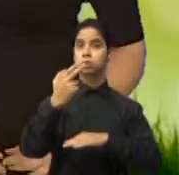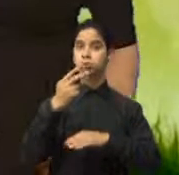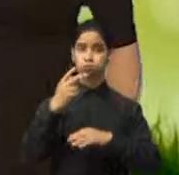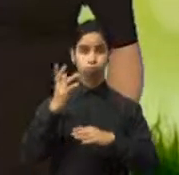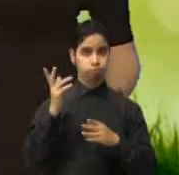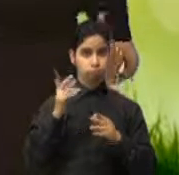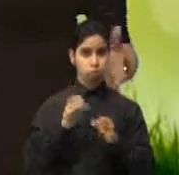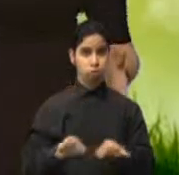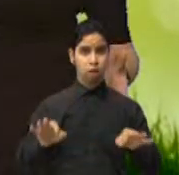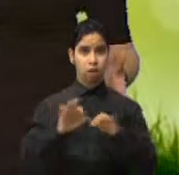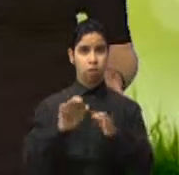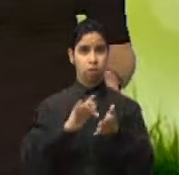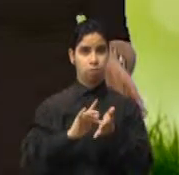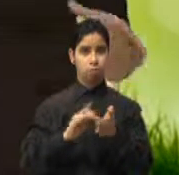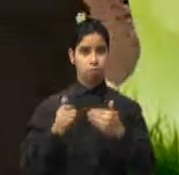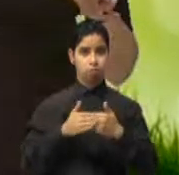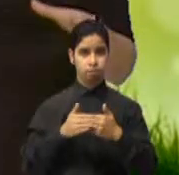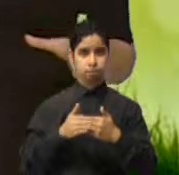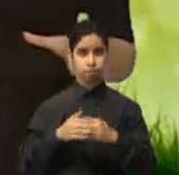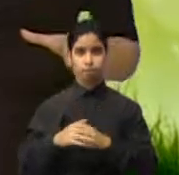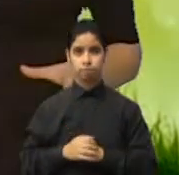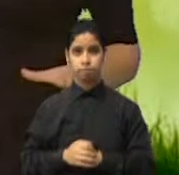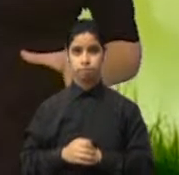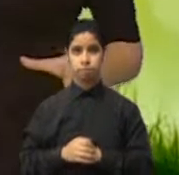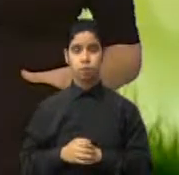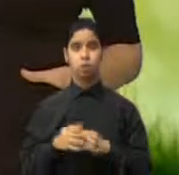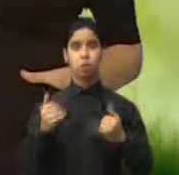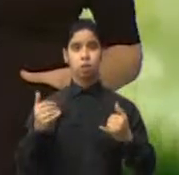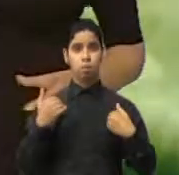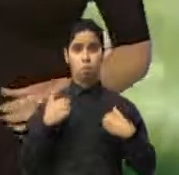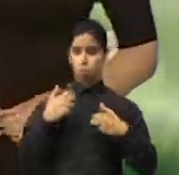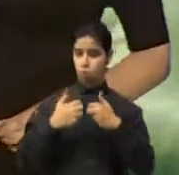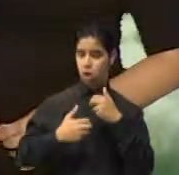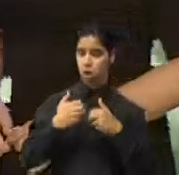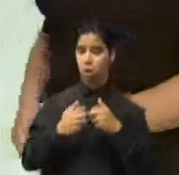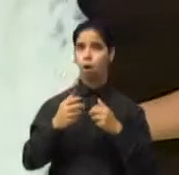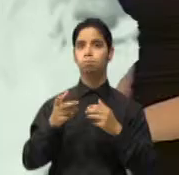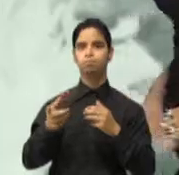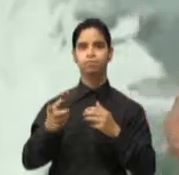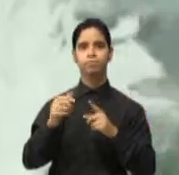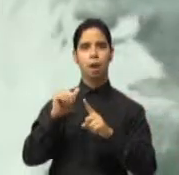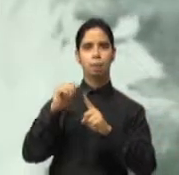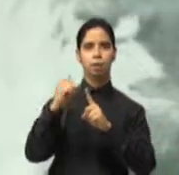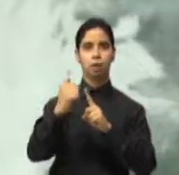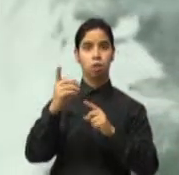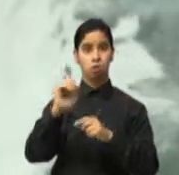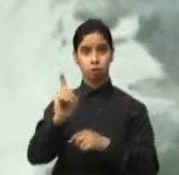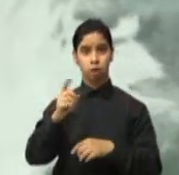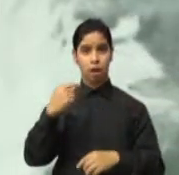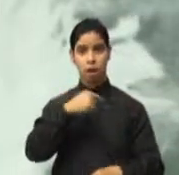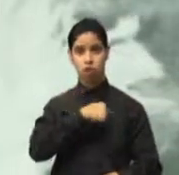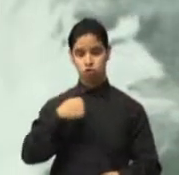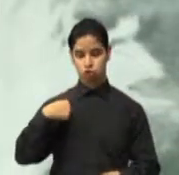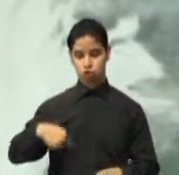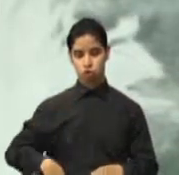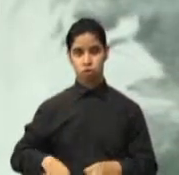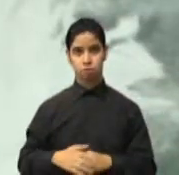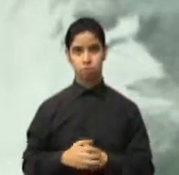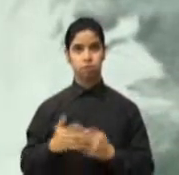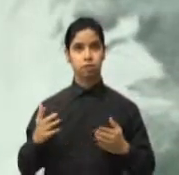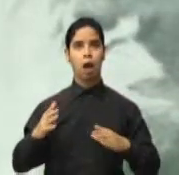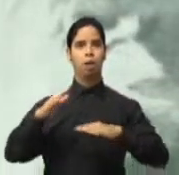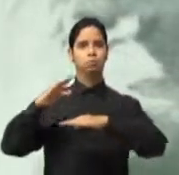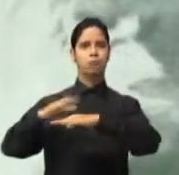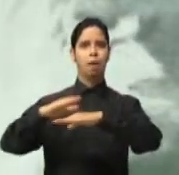Bueno, y en otros temas actualmente se vive un problema crítico ambiental en China. Por primera vez en la historia se ha emitido una